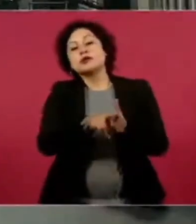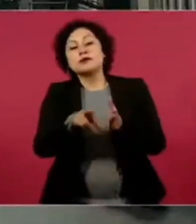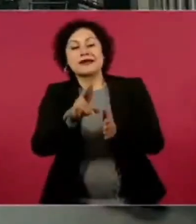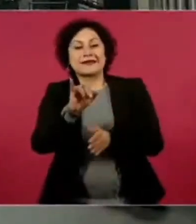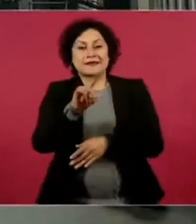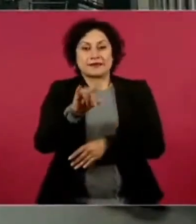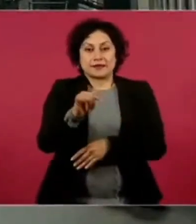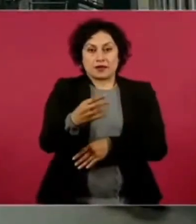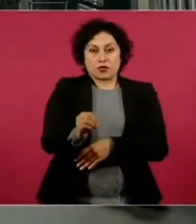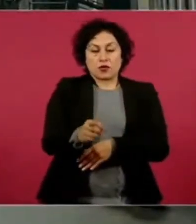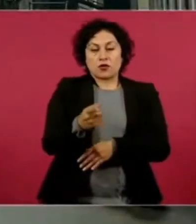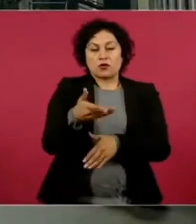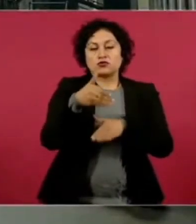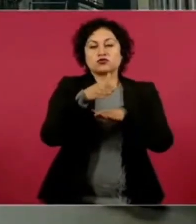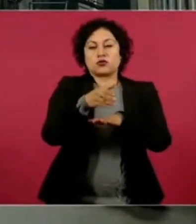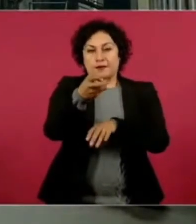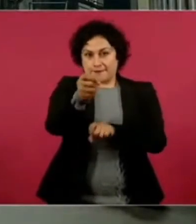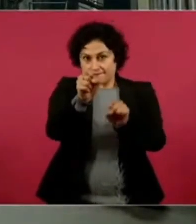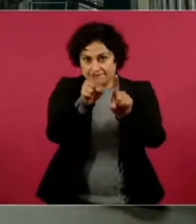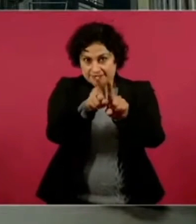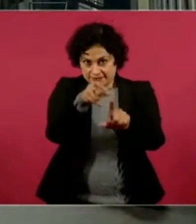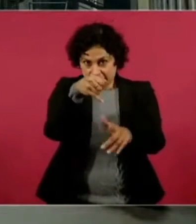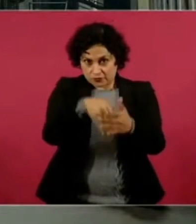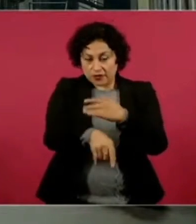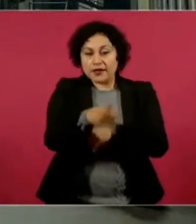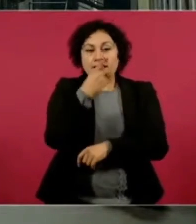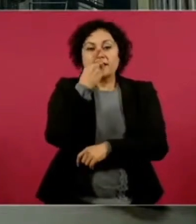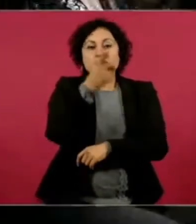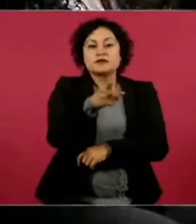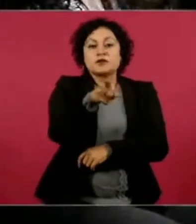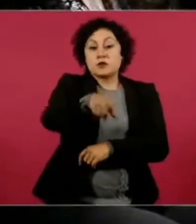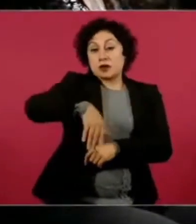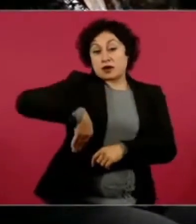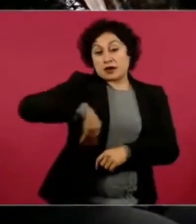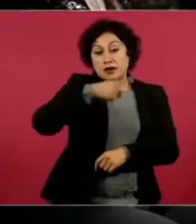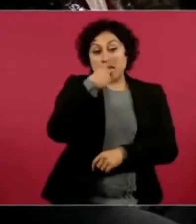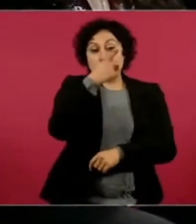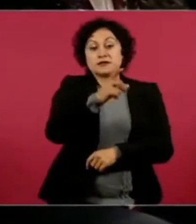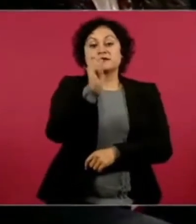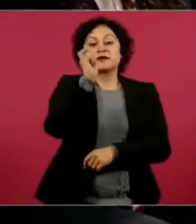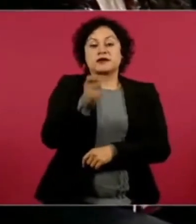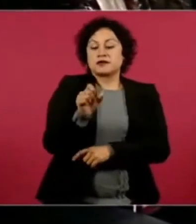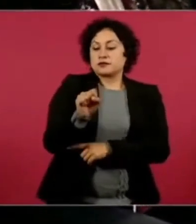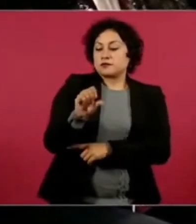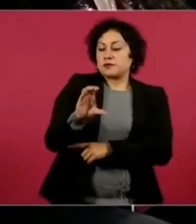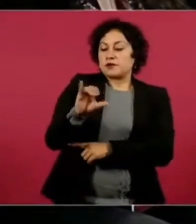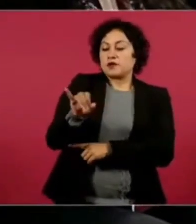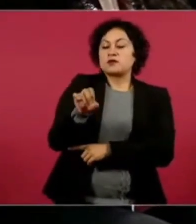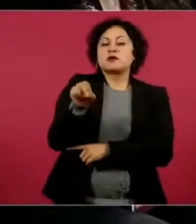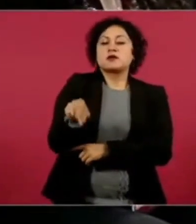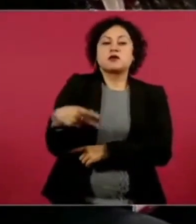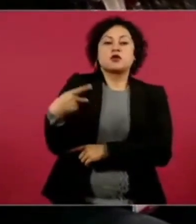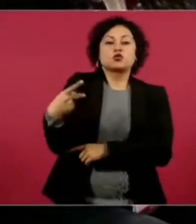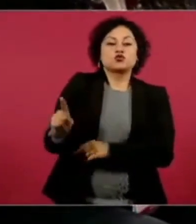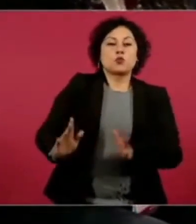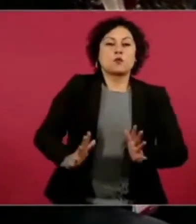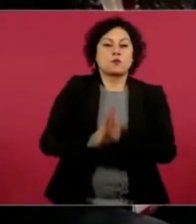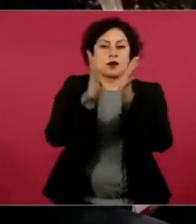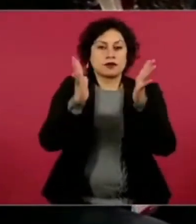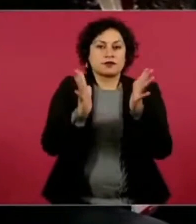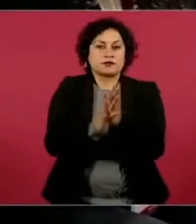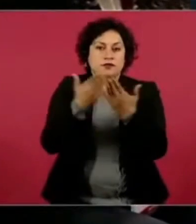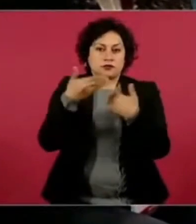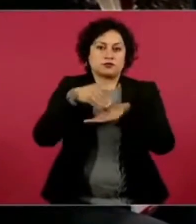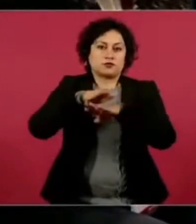que acaba de mencionar, acaba de decir usted sobre el papel que va a jugar la Suprema Corte para definir la situación de